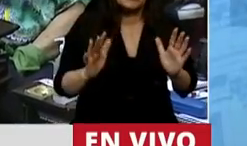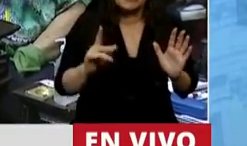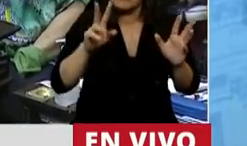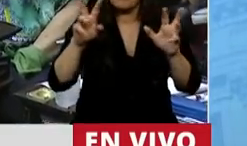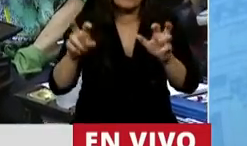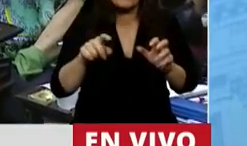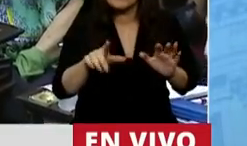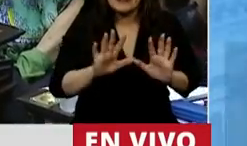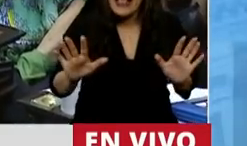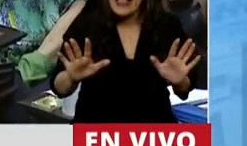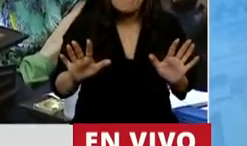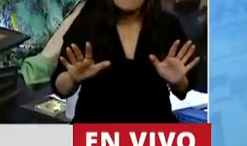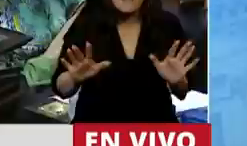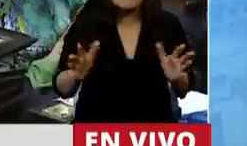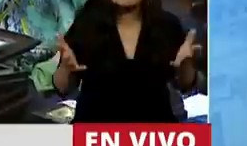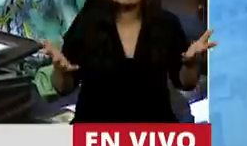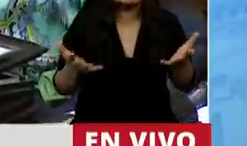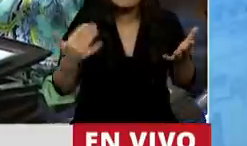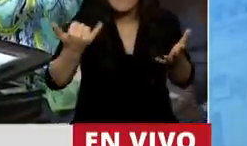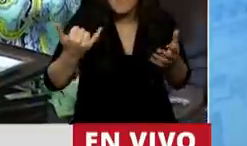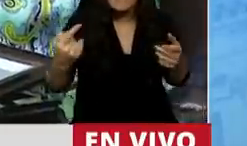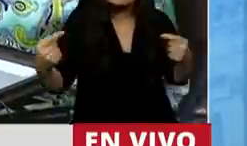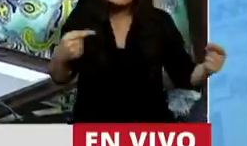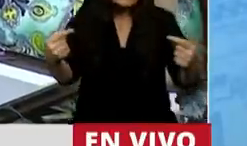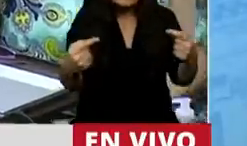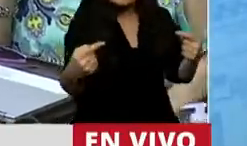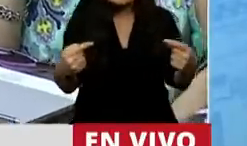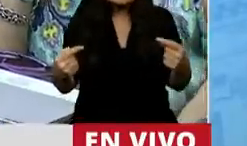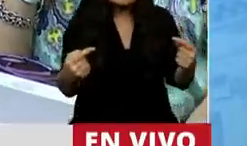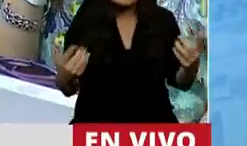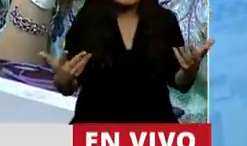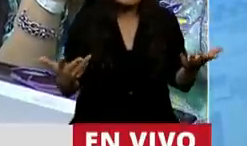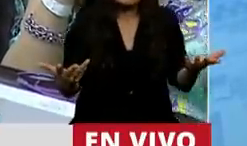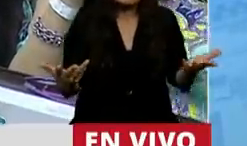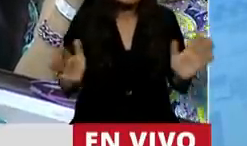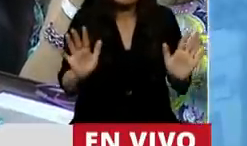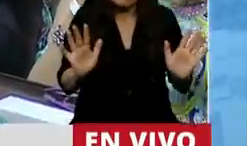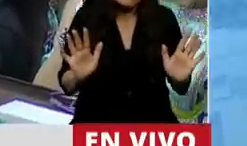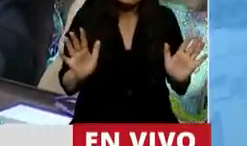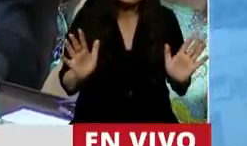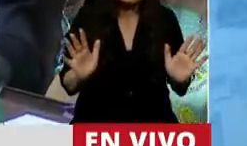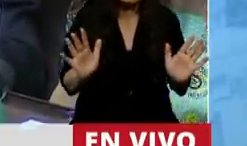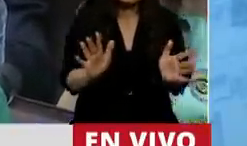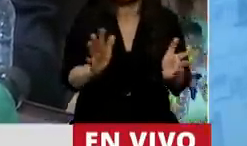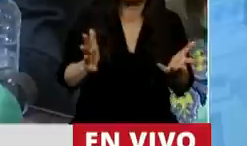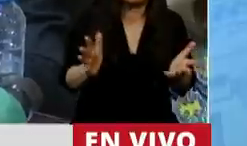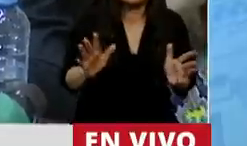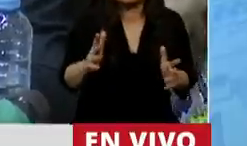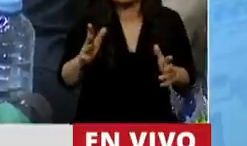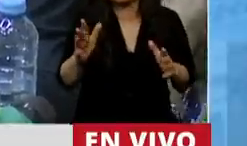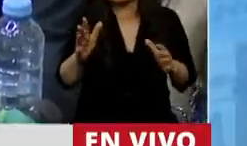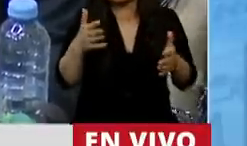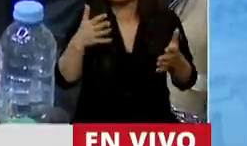donde la controversia no se puede evitar. Hay problemas